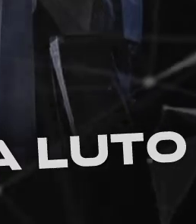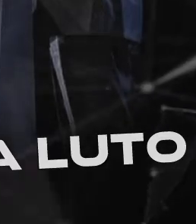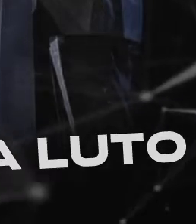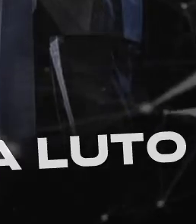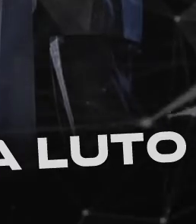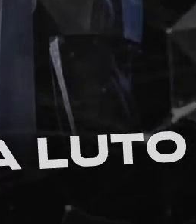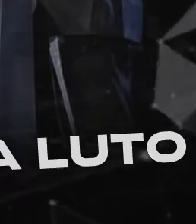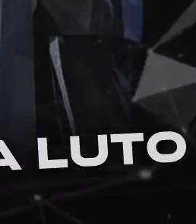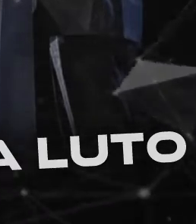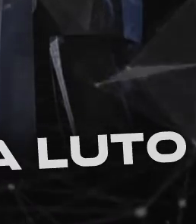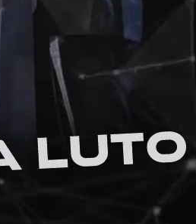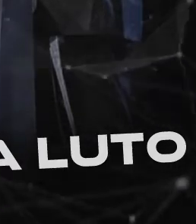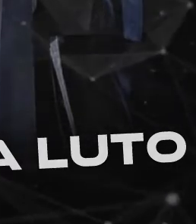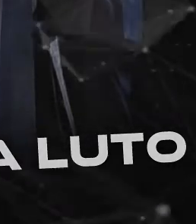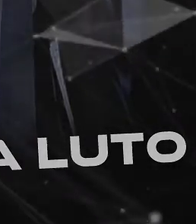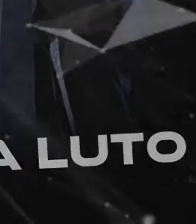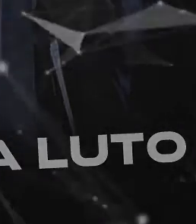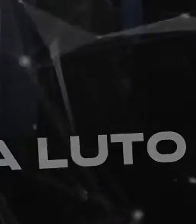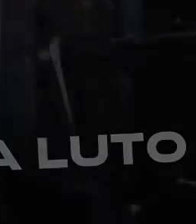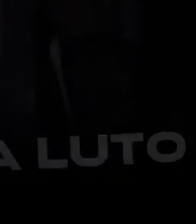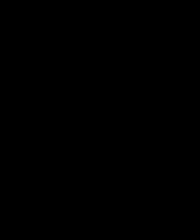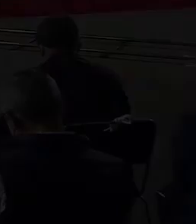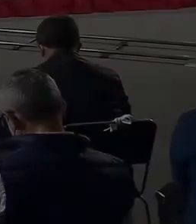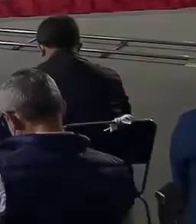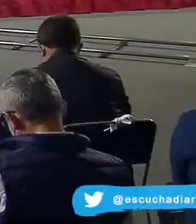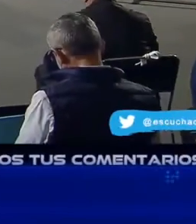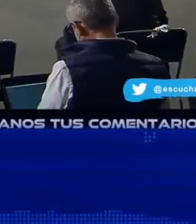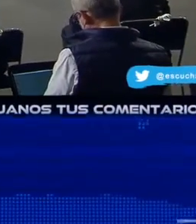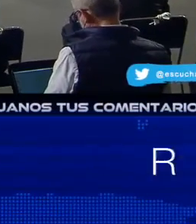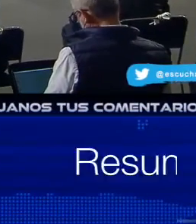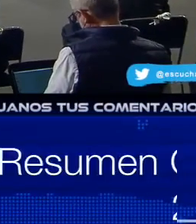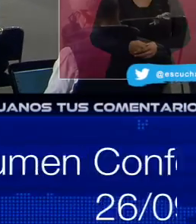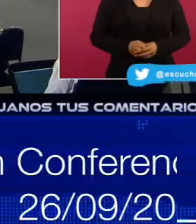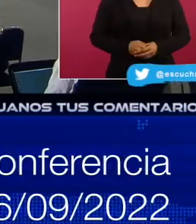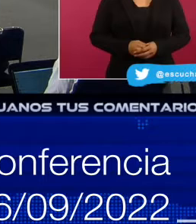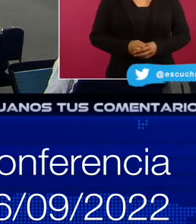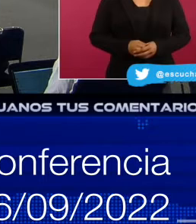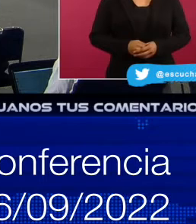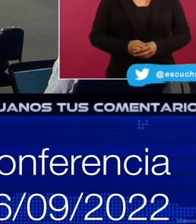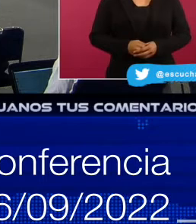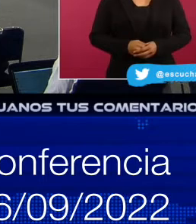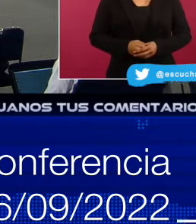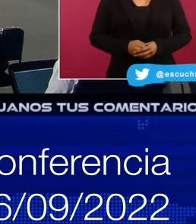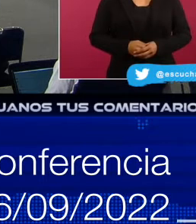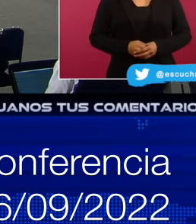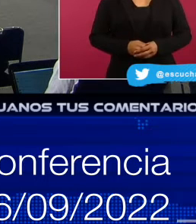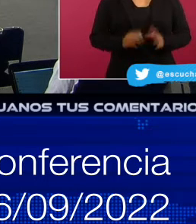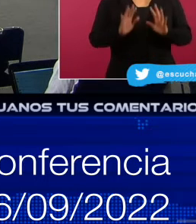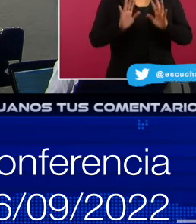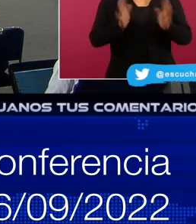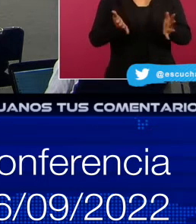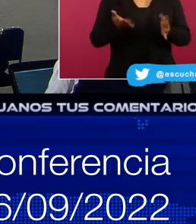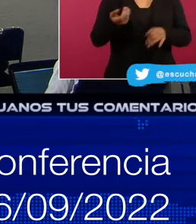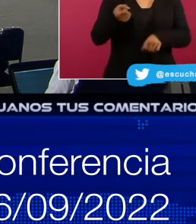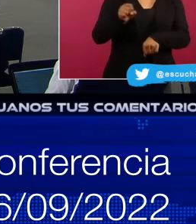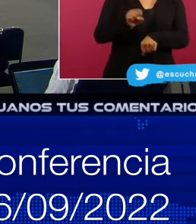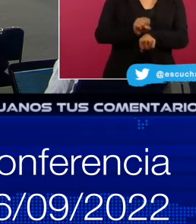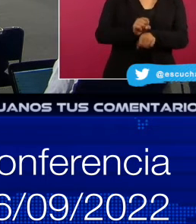pues vamos a iniciar la semana